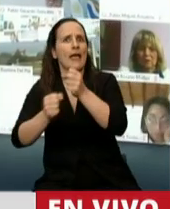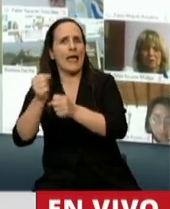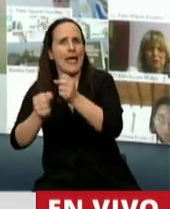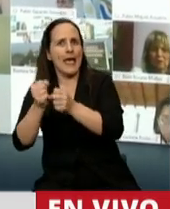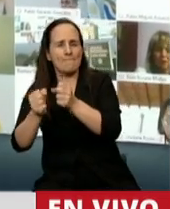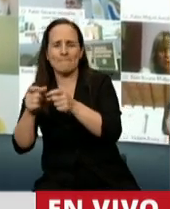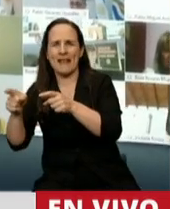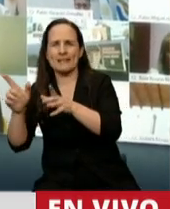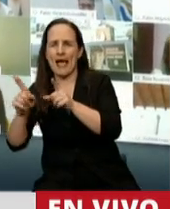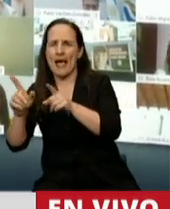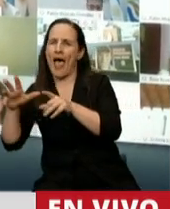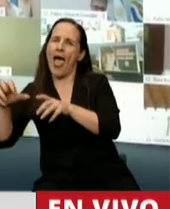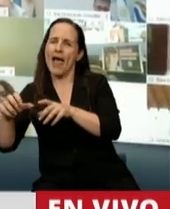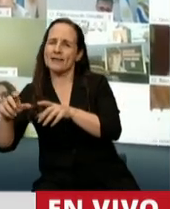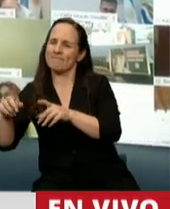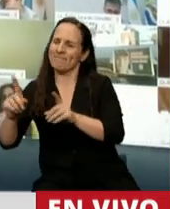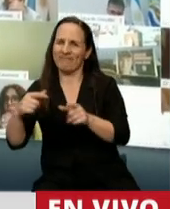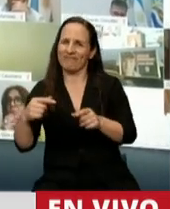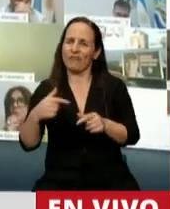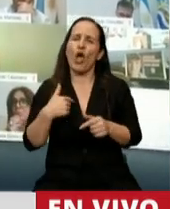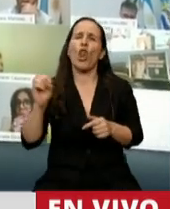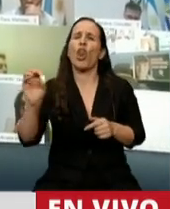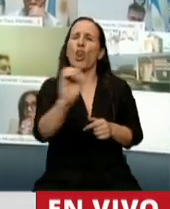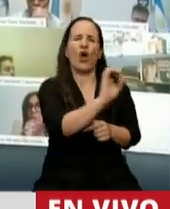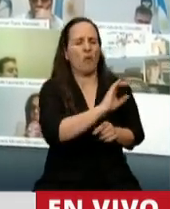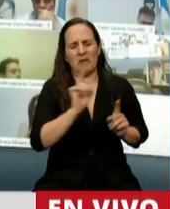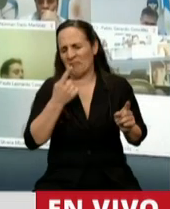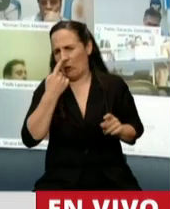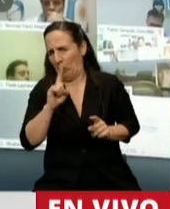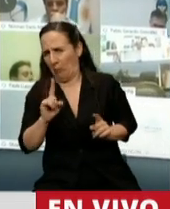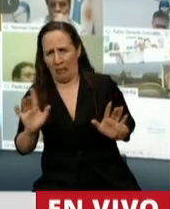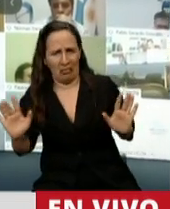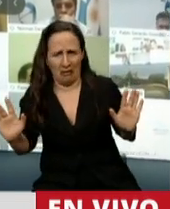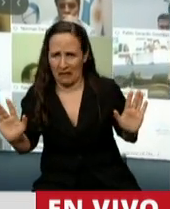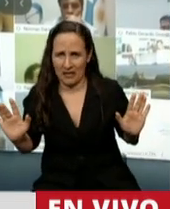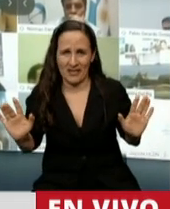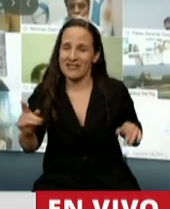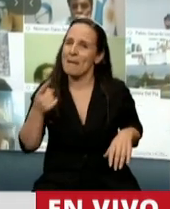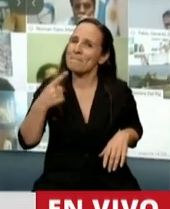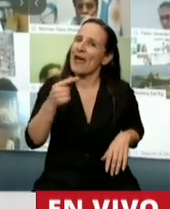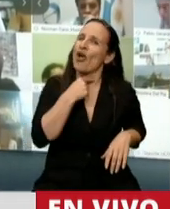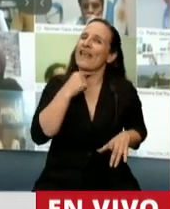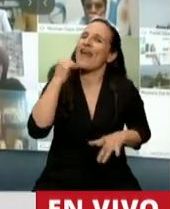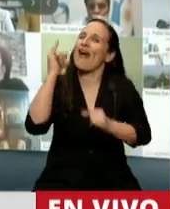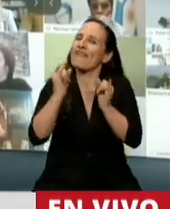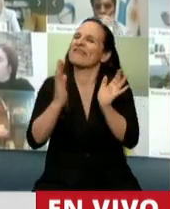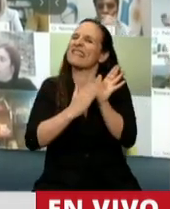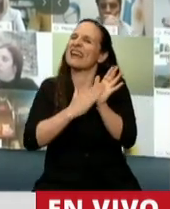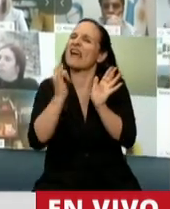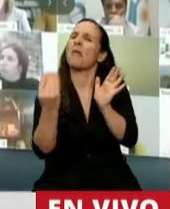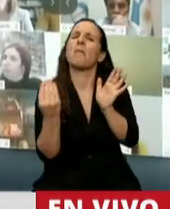indebida. Yo no voy a empezar a hacer nombres, no me interesa. Pero sí quiero fundamentar, porque creo que es interesante